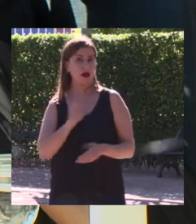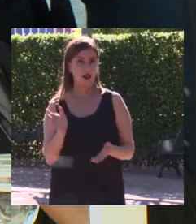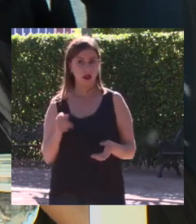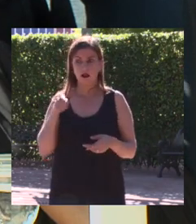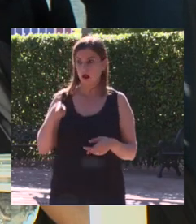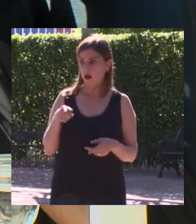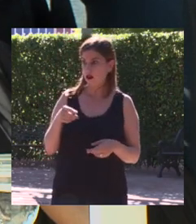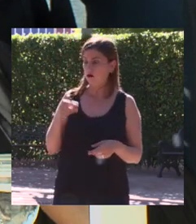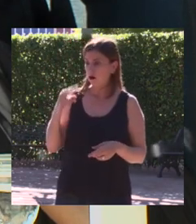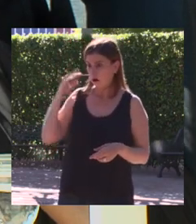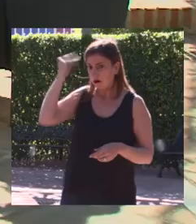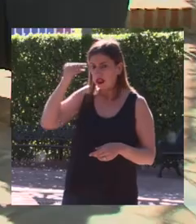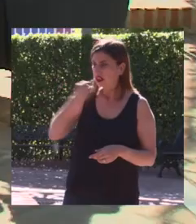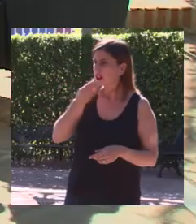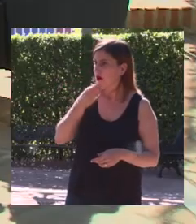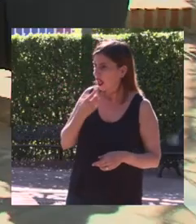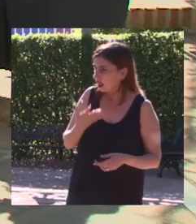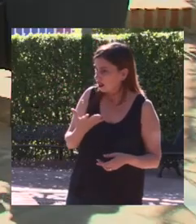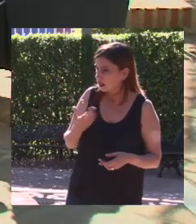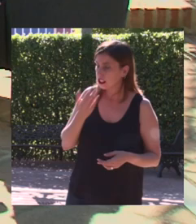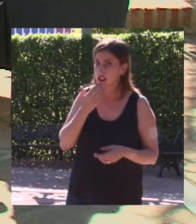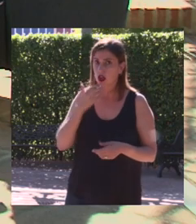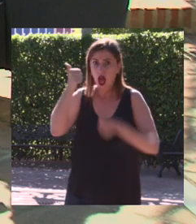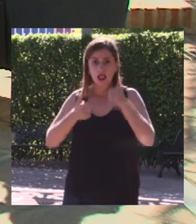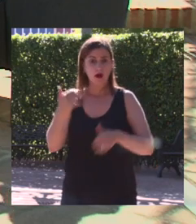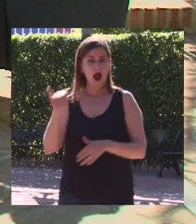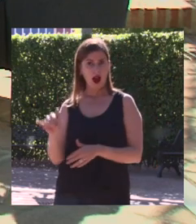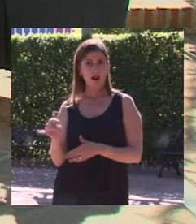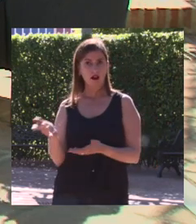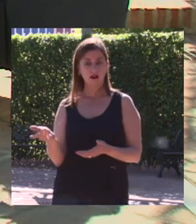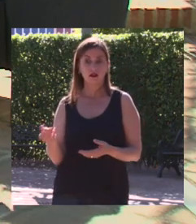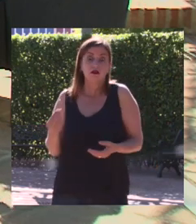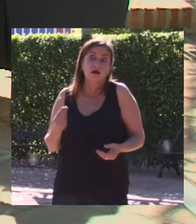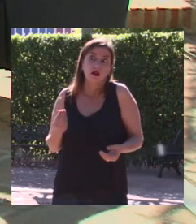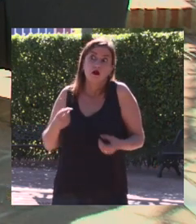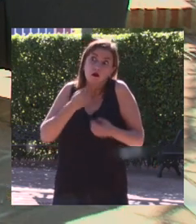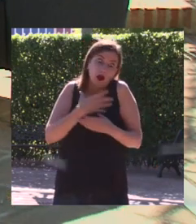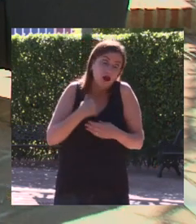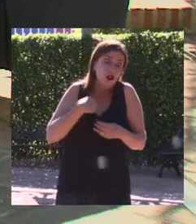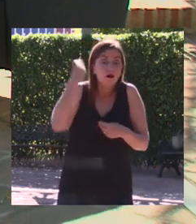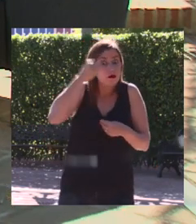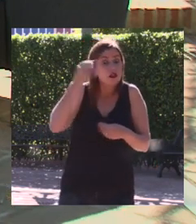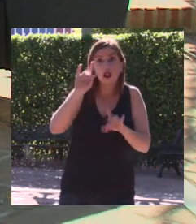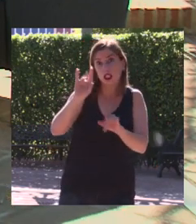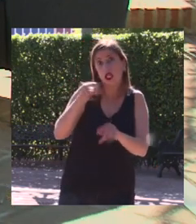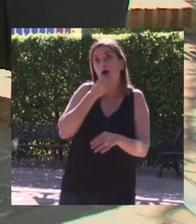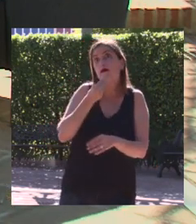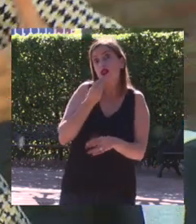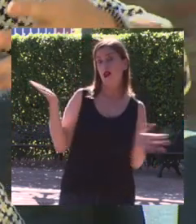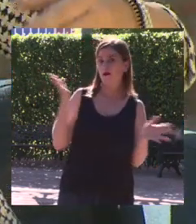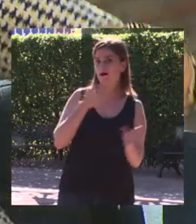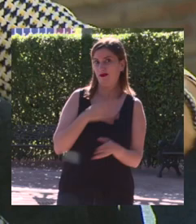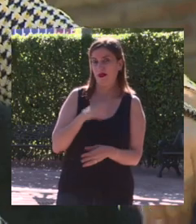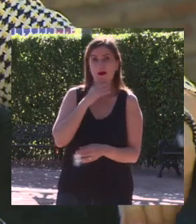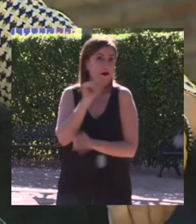a ti te parece bonito ir al Campeonato de España si yo pongo un examen y digo bueno a mí me parece precioso claro no se lo dije pero